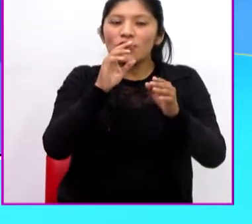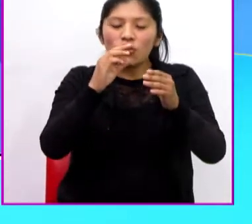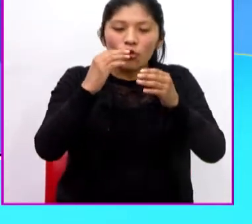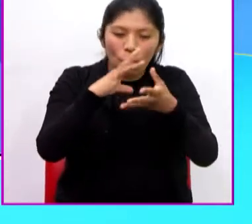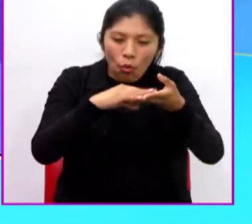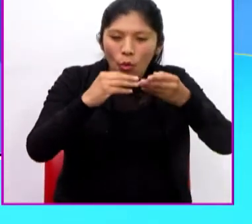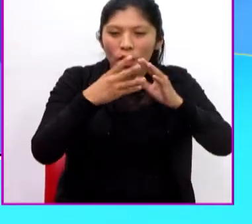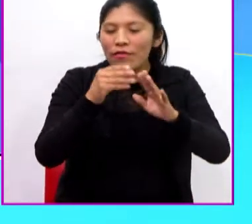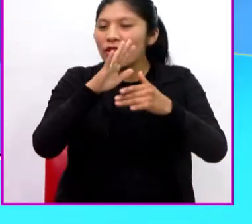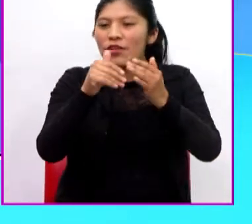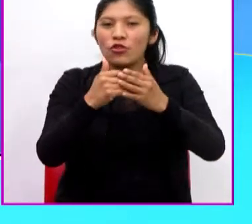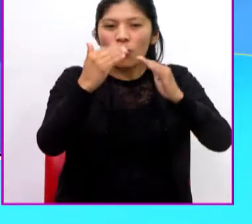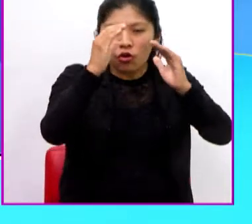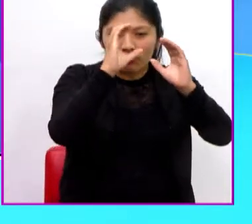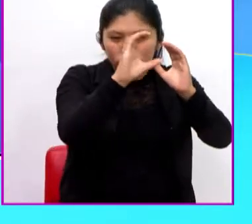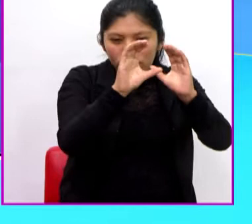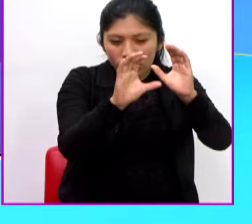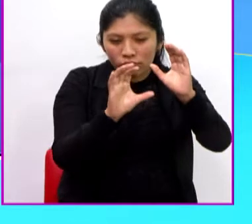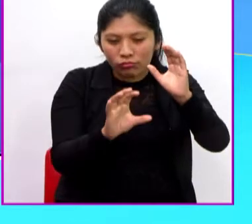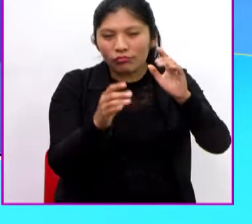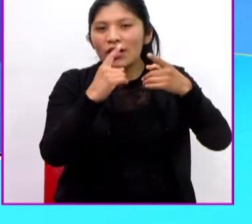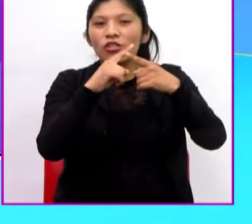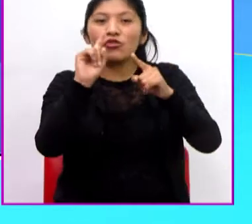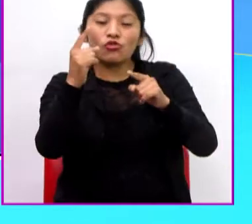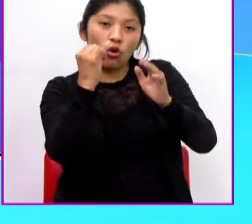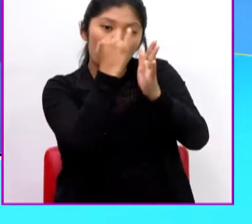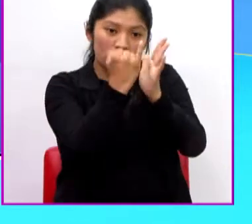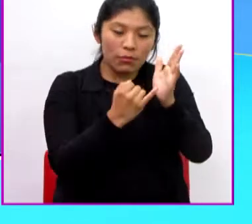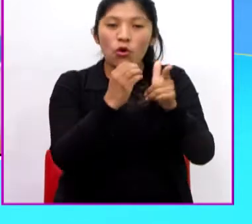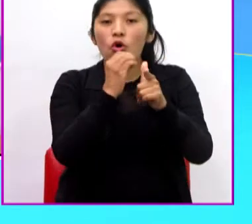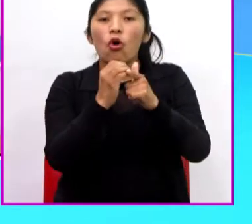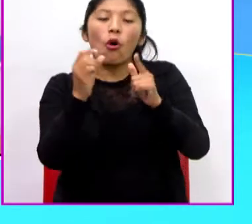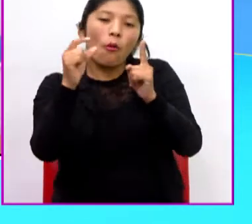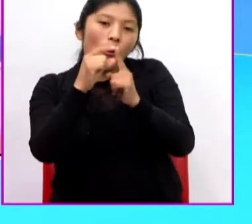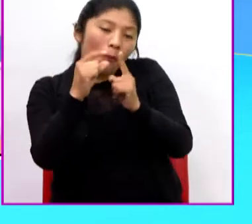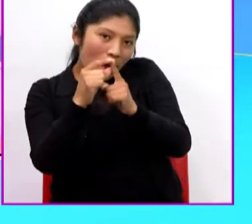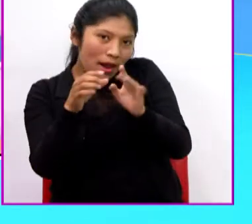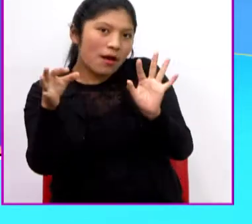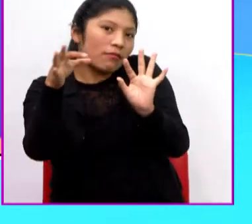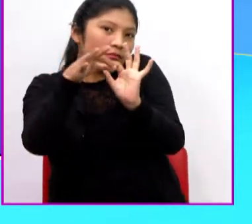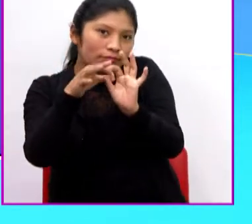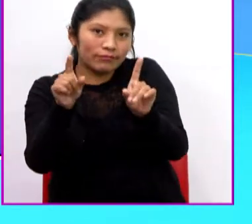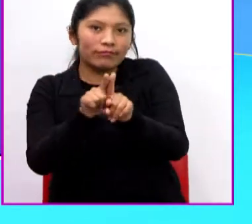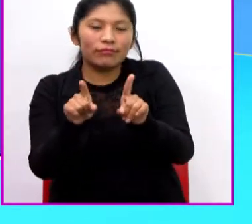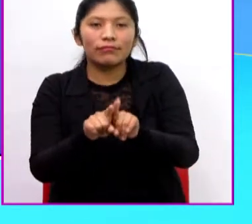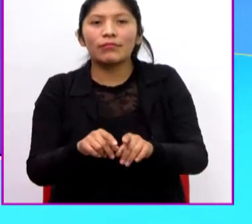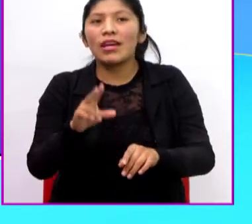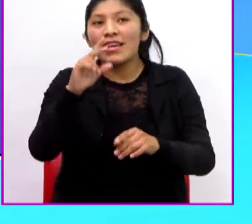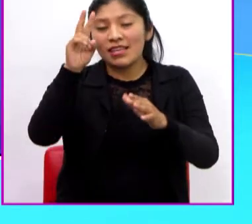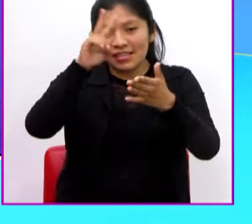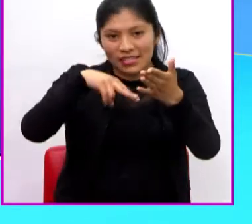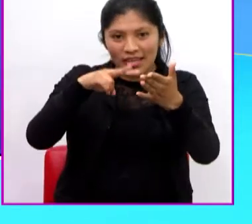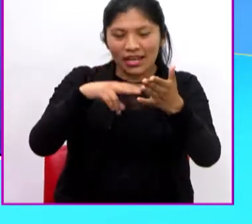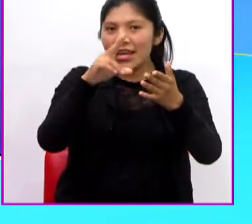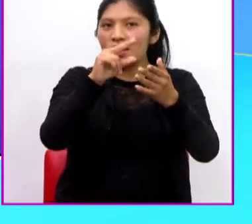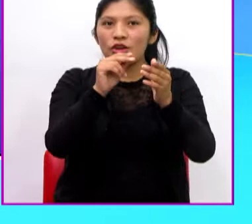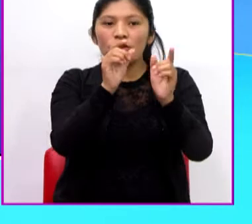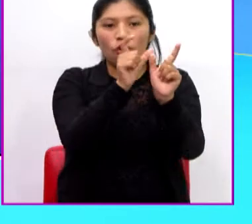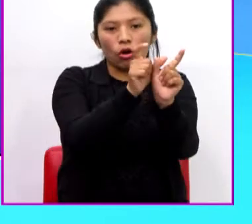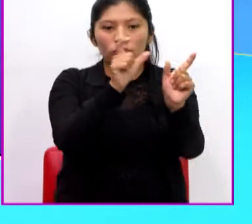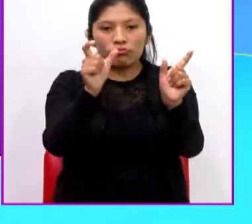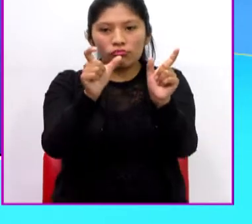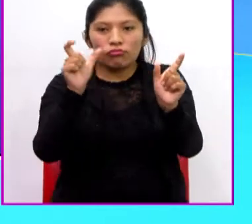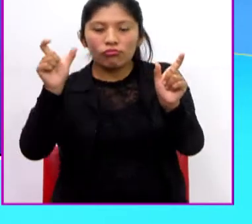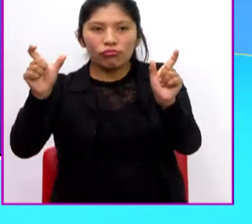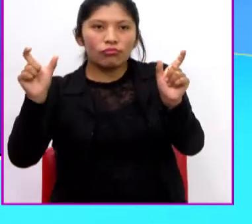historia, utilizando dibujos solamente o dibujos y palabras combinados. Se lee sin saltear ningún cuadro, porque cada